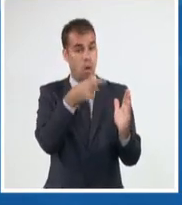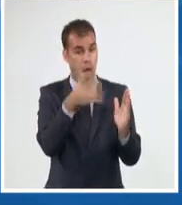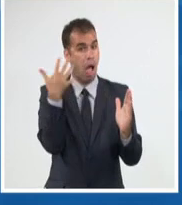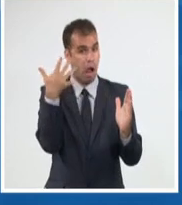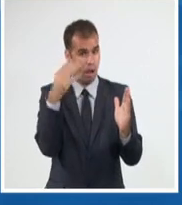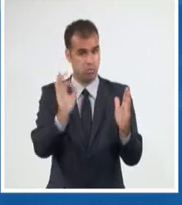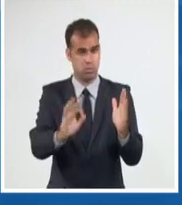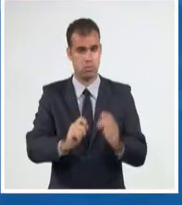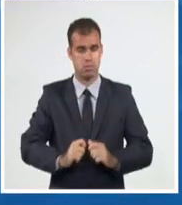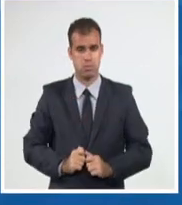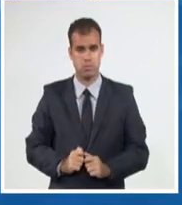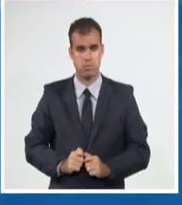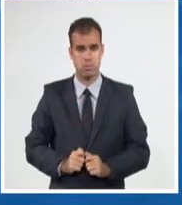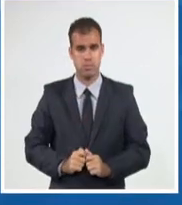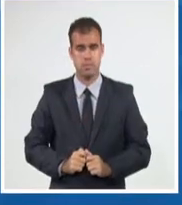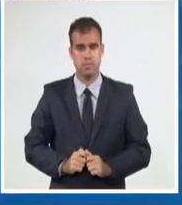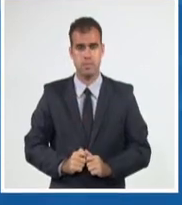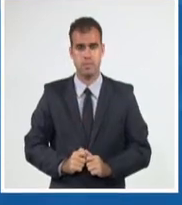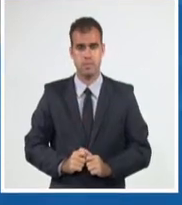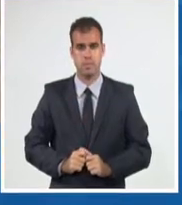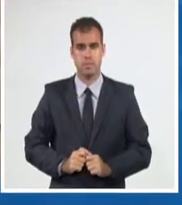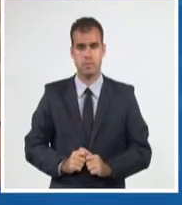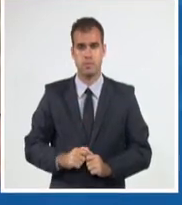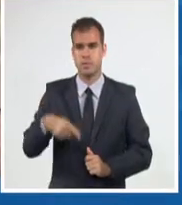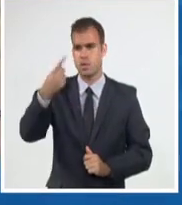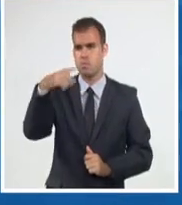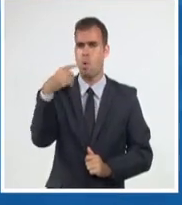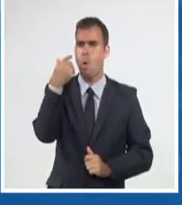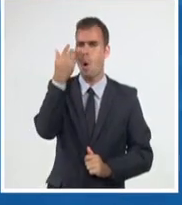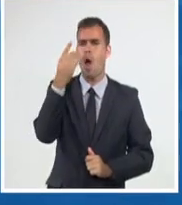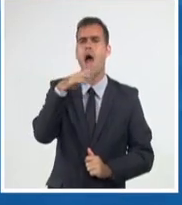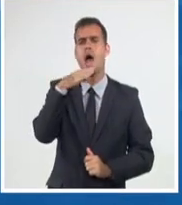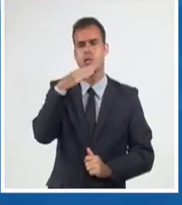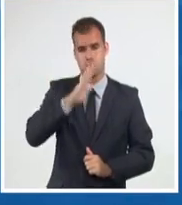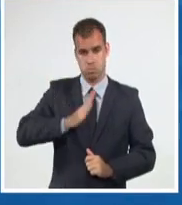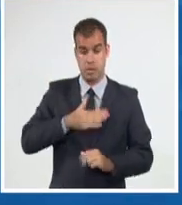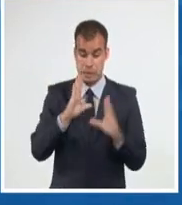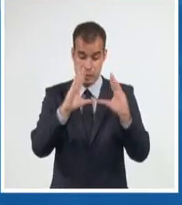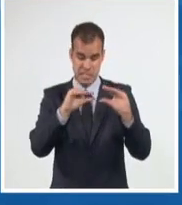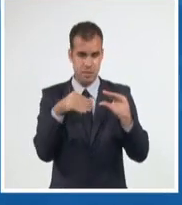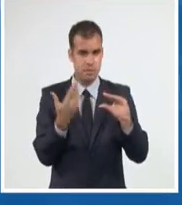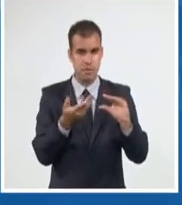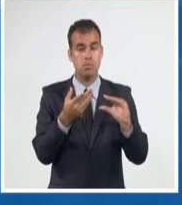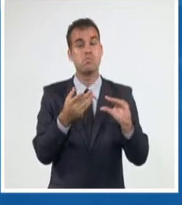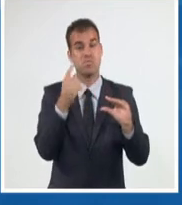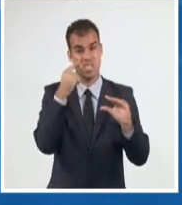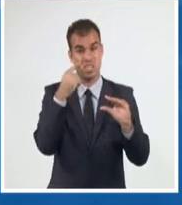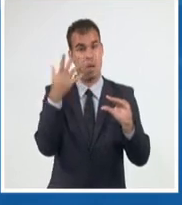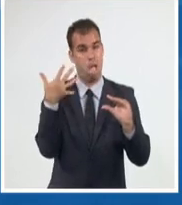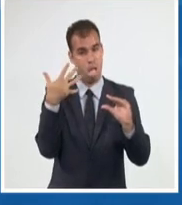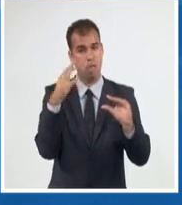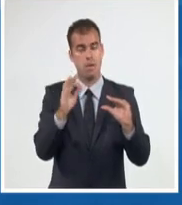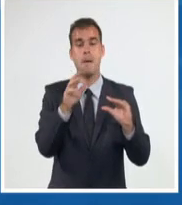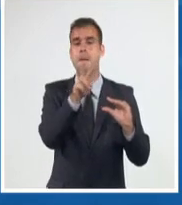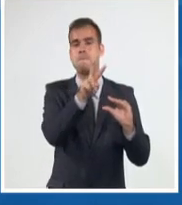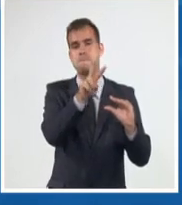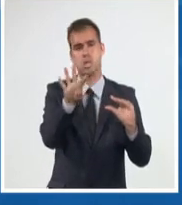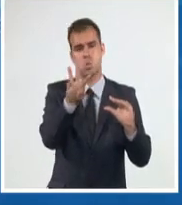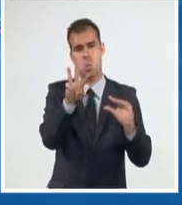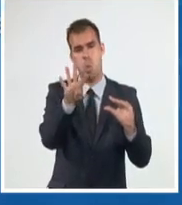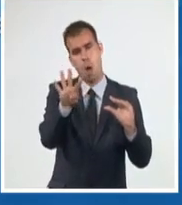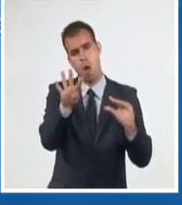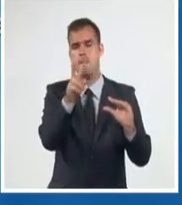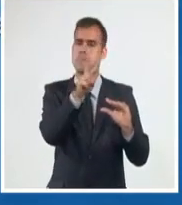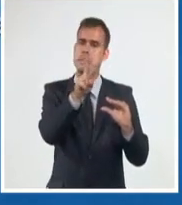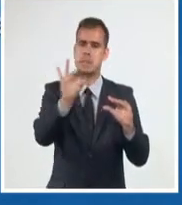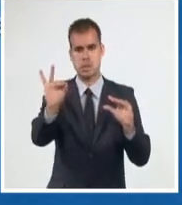en la provincia de Granma. En la noche, los valores de temperatura también elevados entre 24 y hasta 27 grados Celsius.